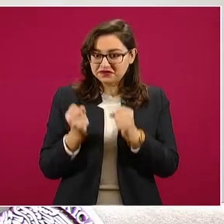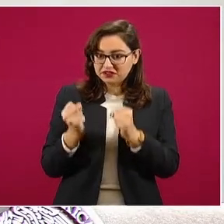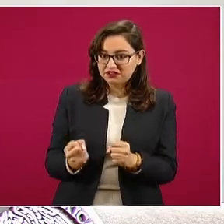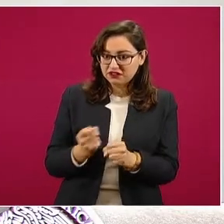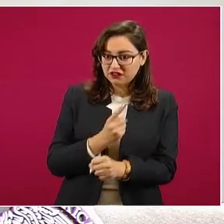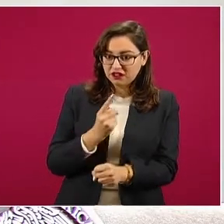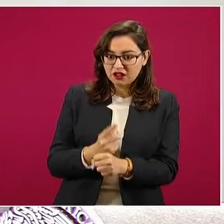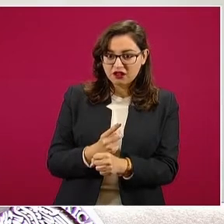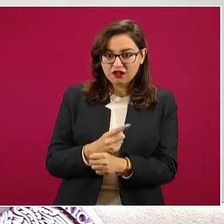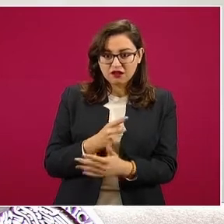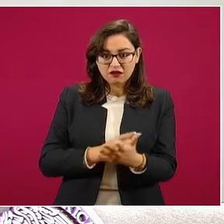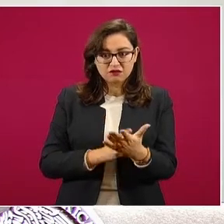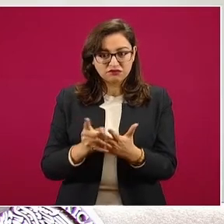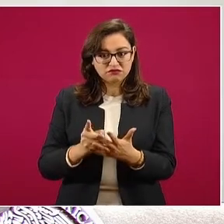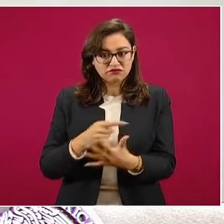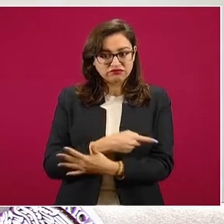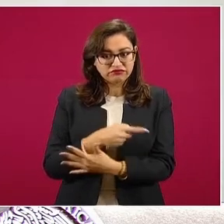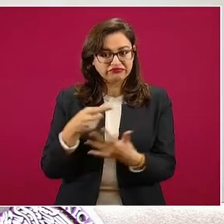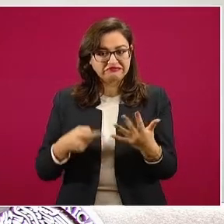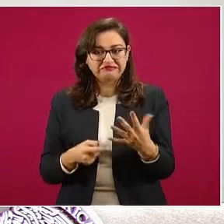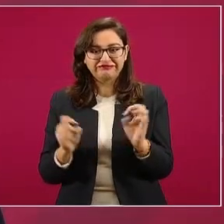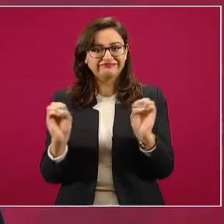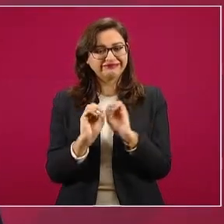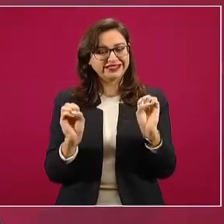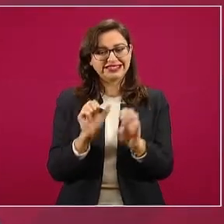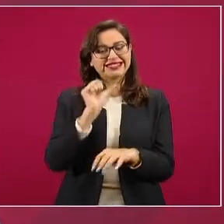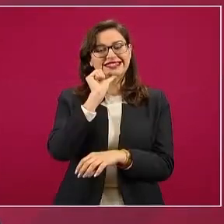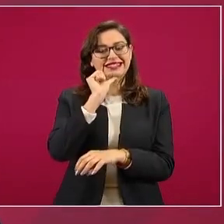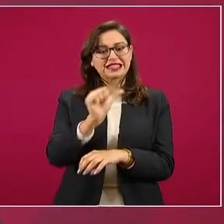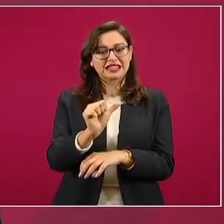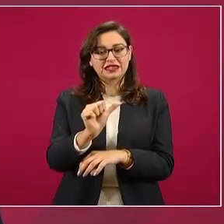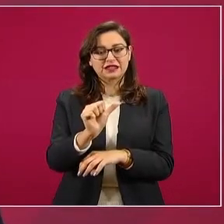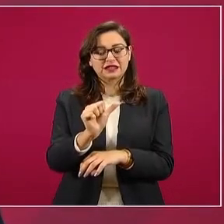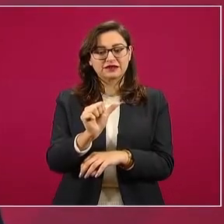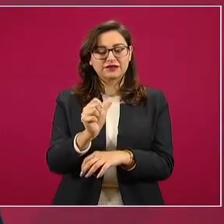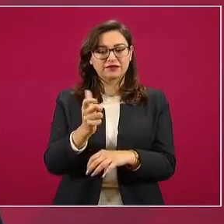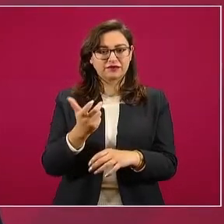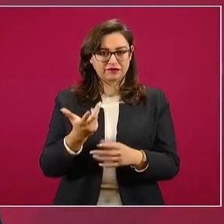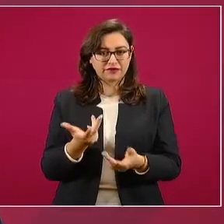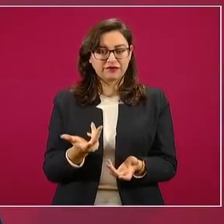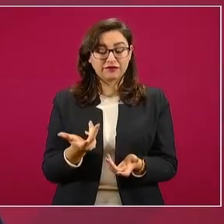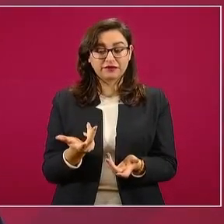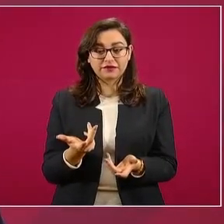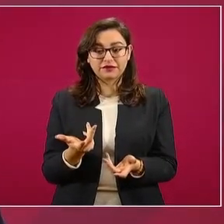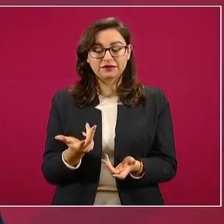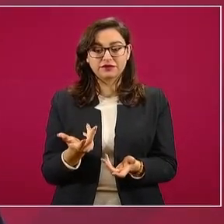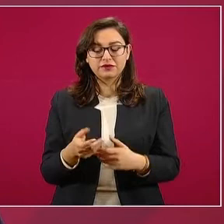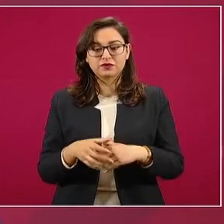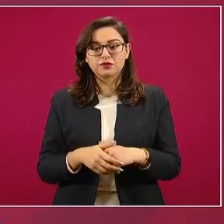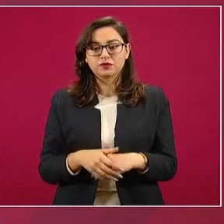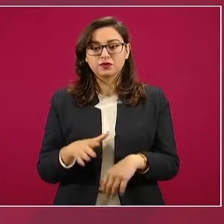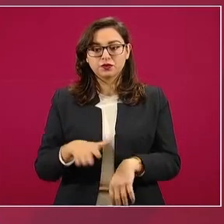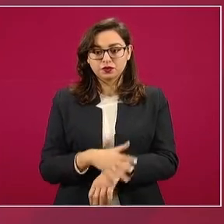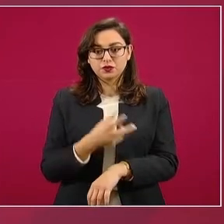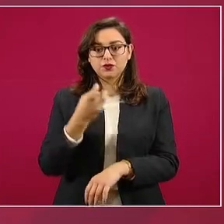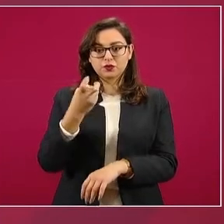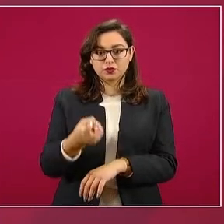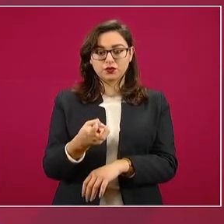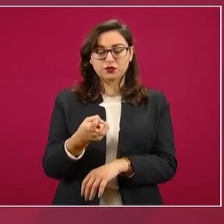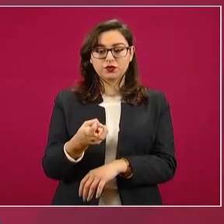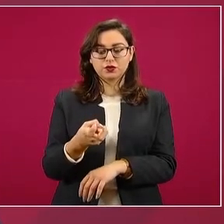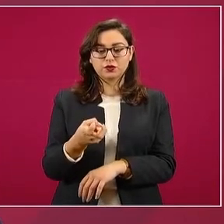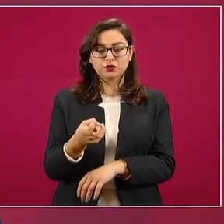en lo social, no se le den prestaciones. Por eso el